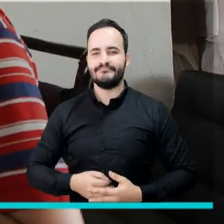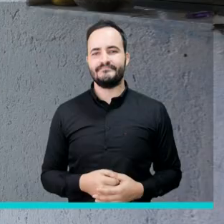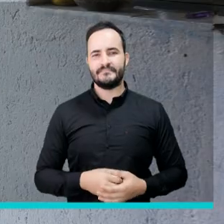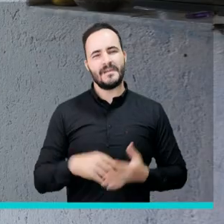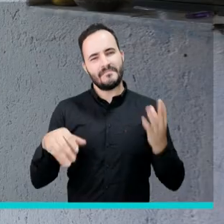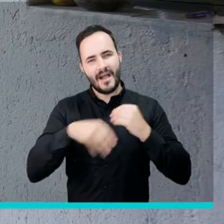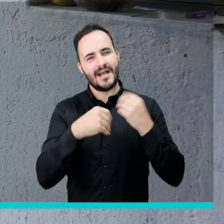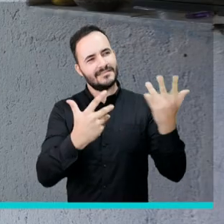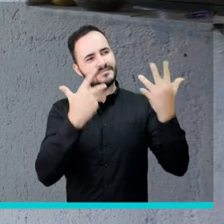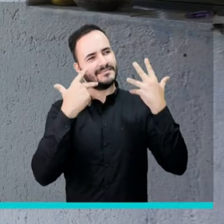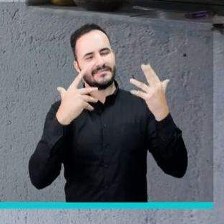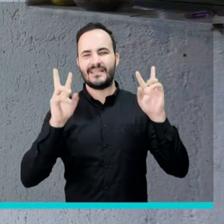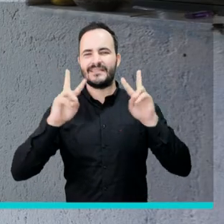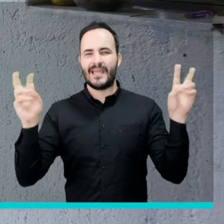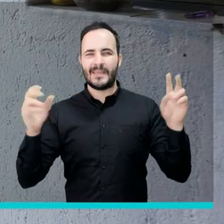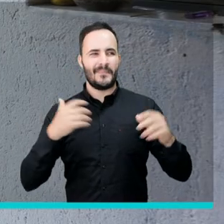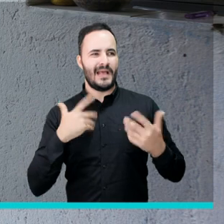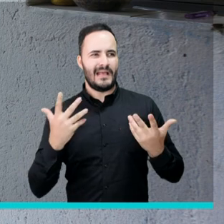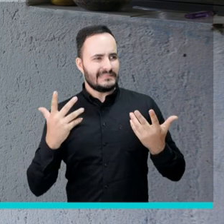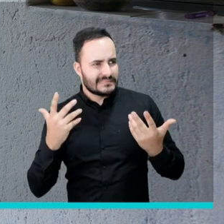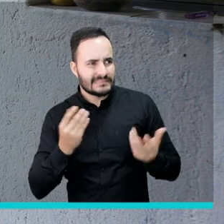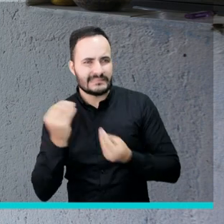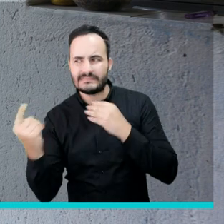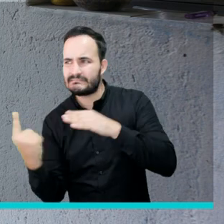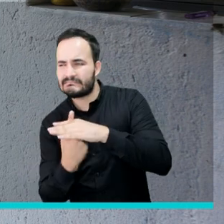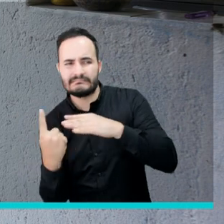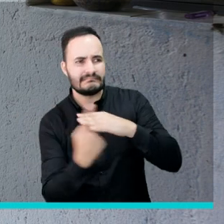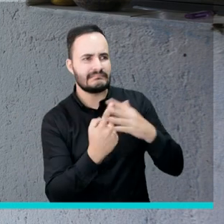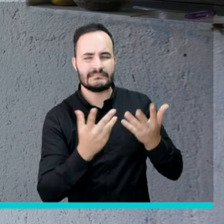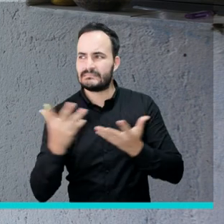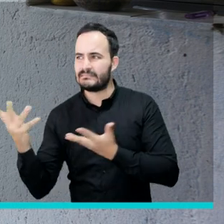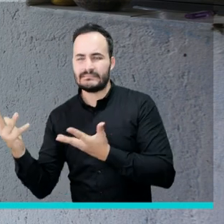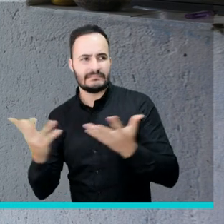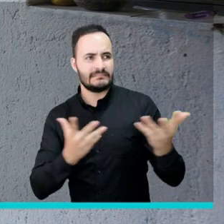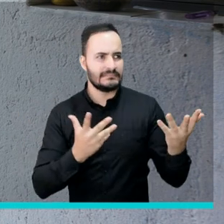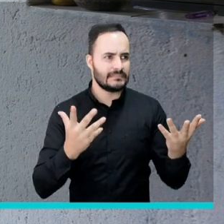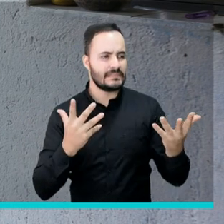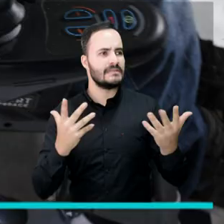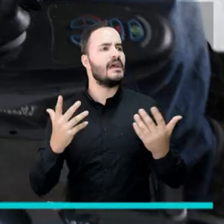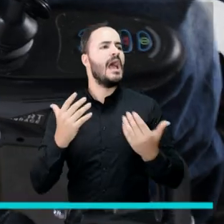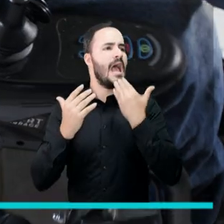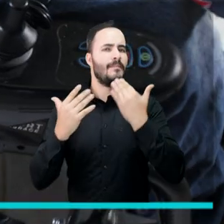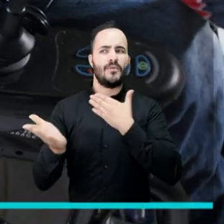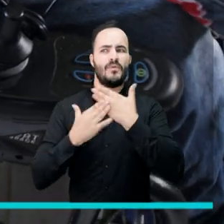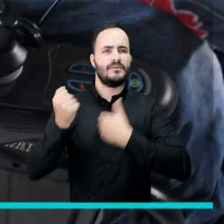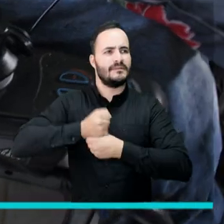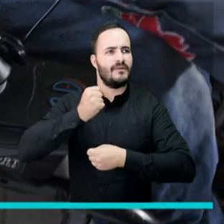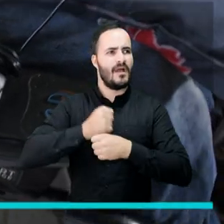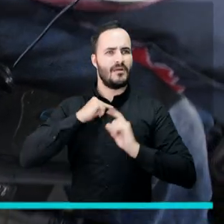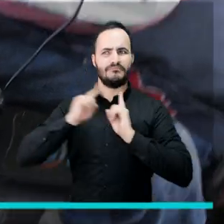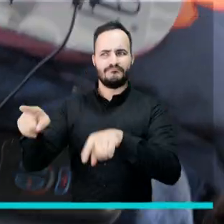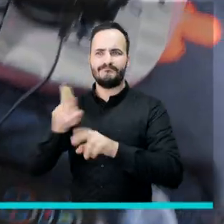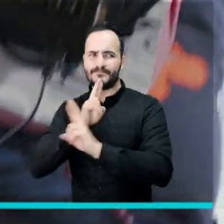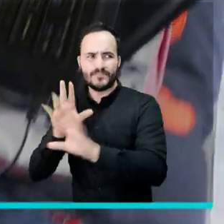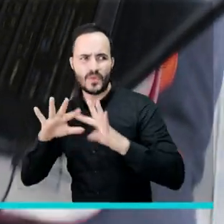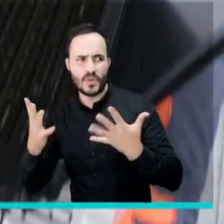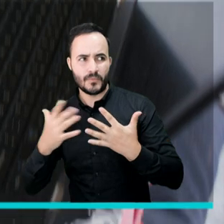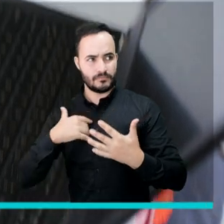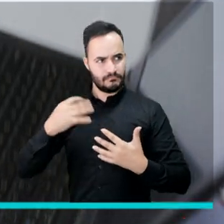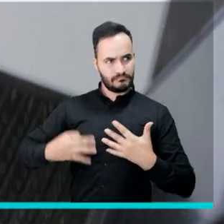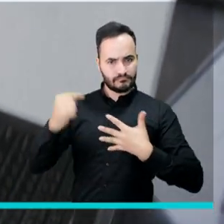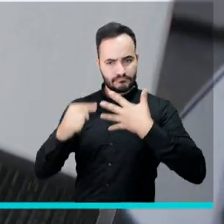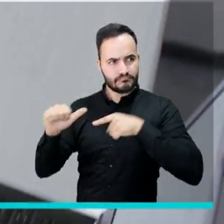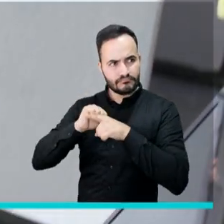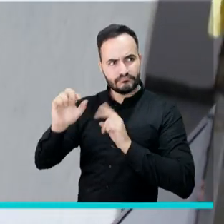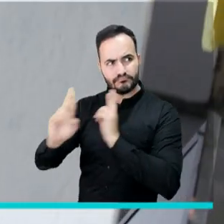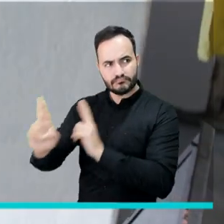tener buenas respuestas para que la persona que nos esté entrevistando se lleve una buena